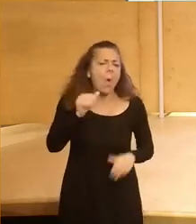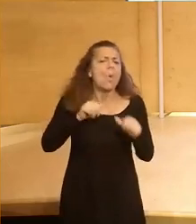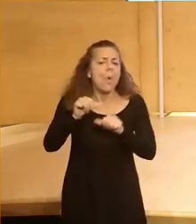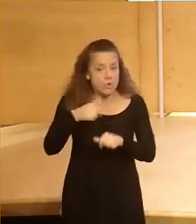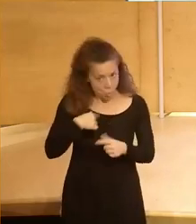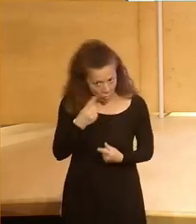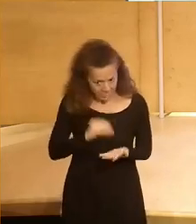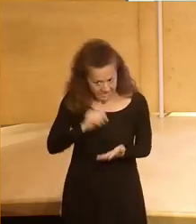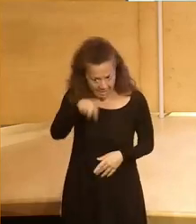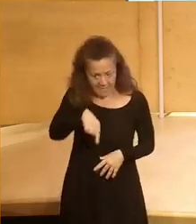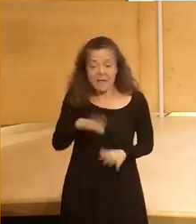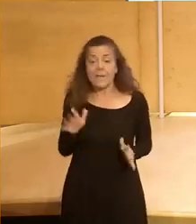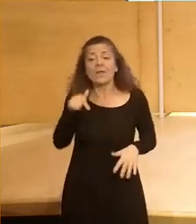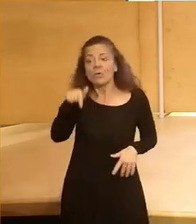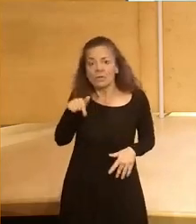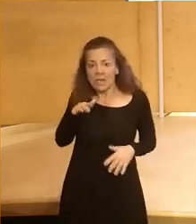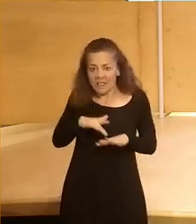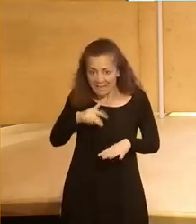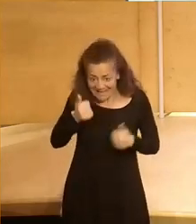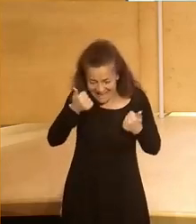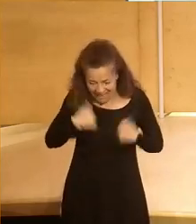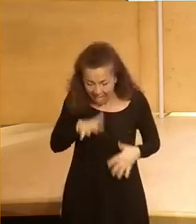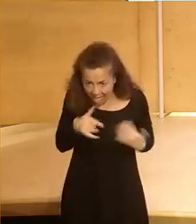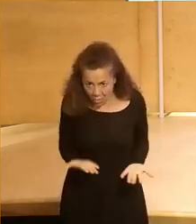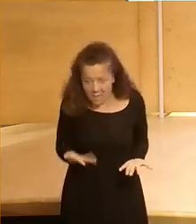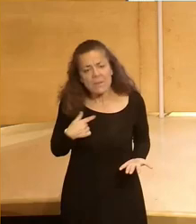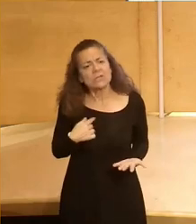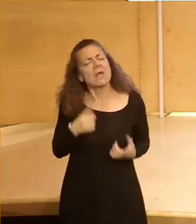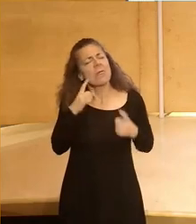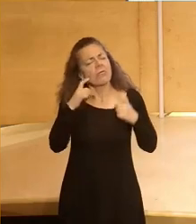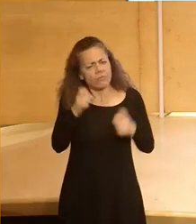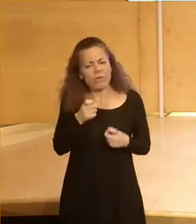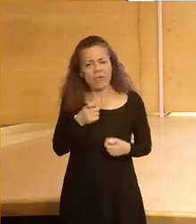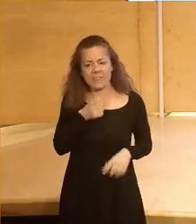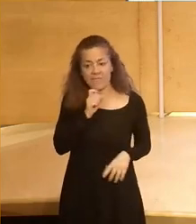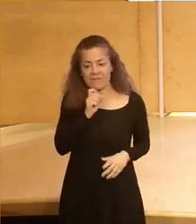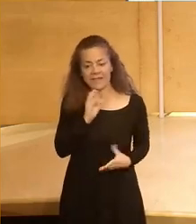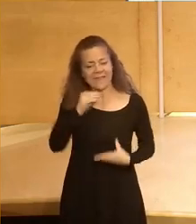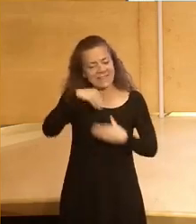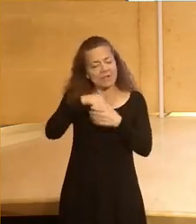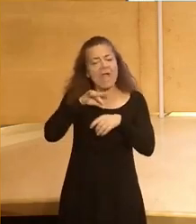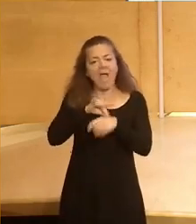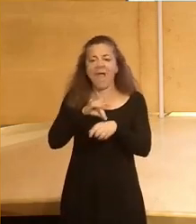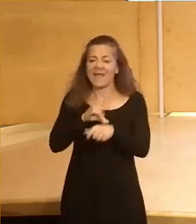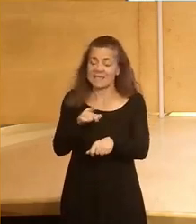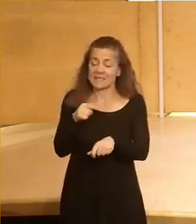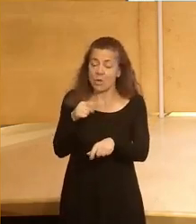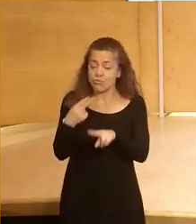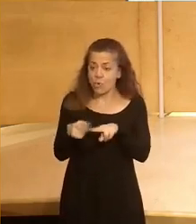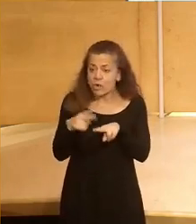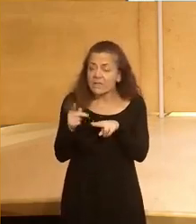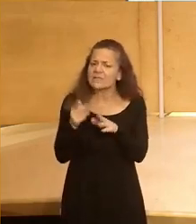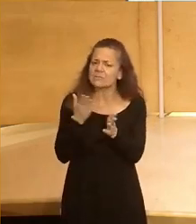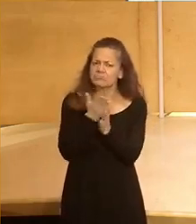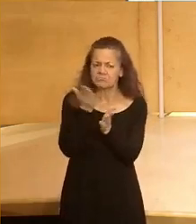también a veces lo hago pero esto está aquí o sea lo que pasa que cuesta mucho meterlo a veces en agendas políticas y en los grandes